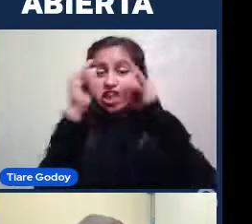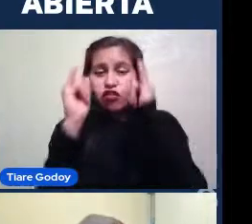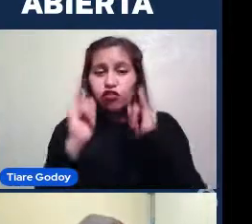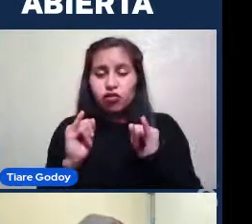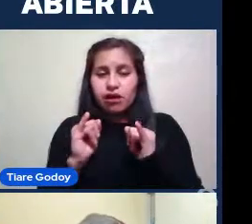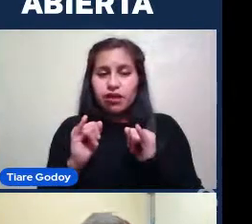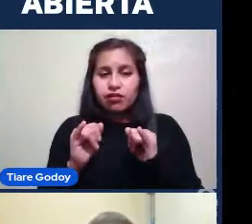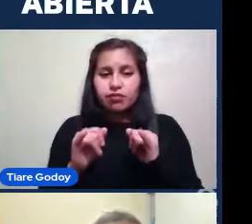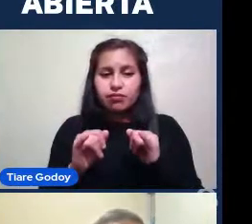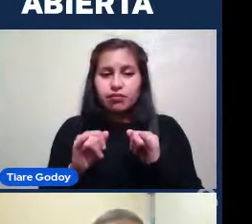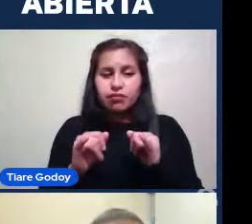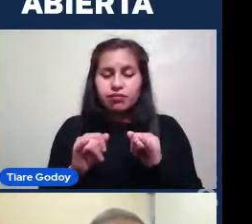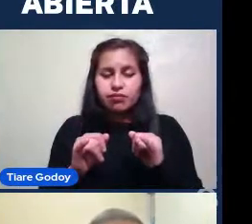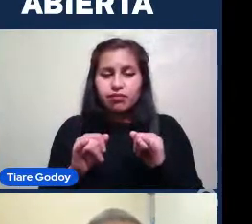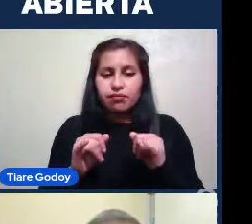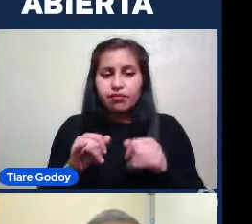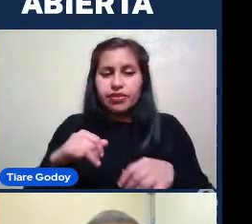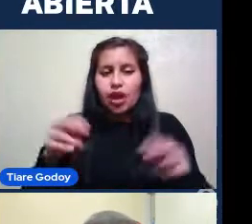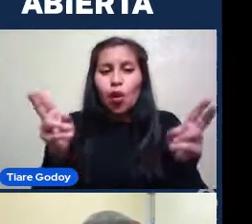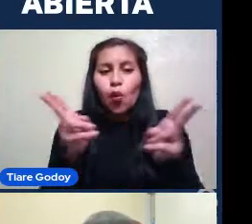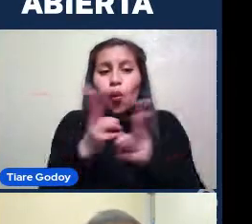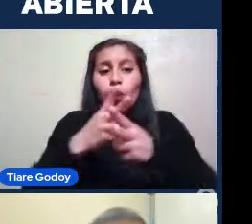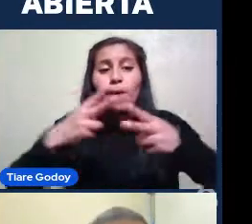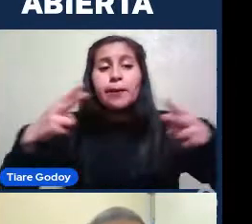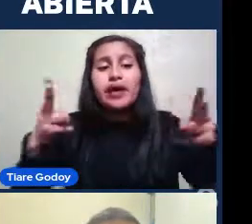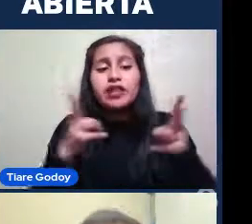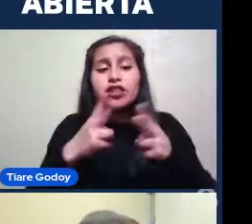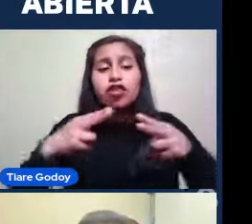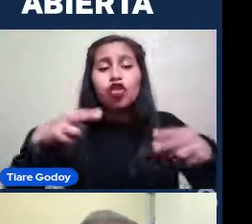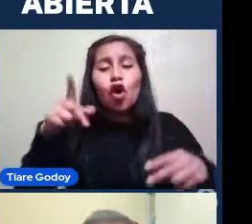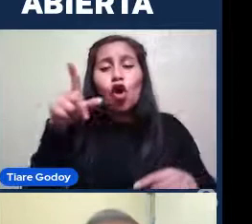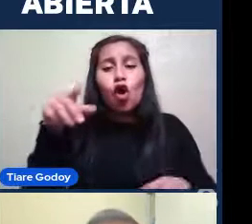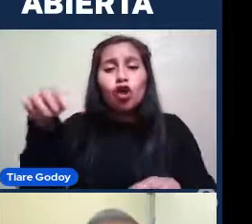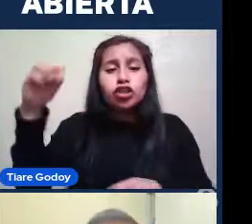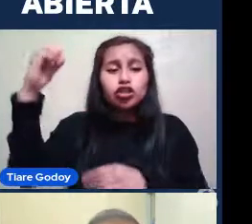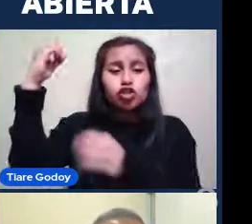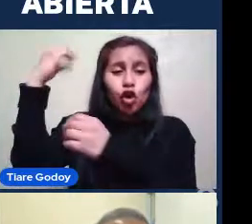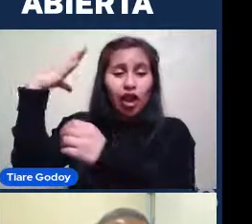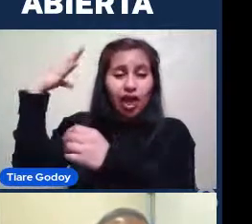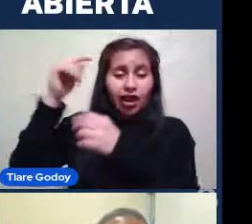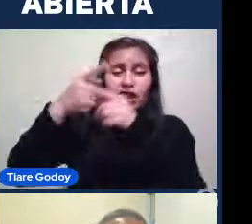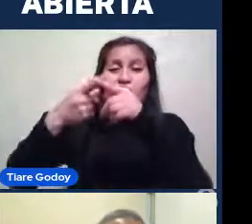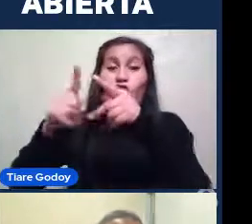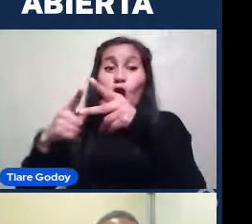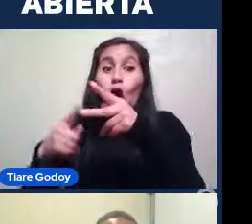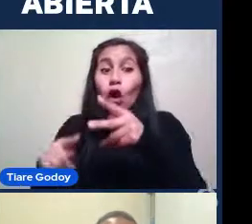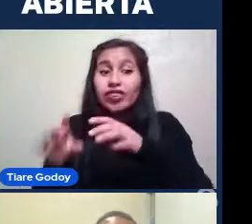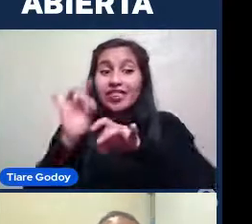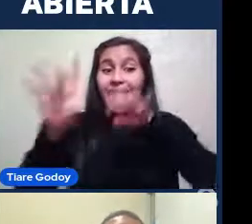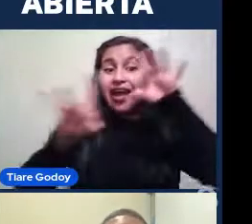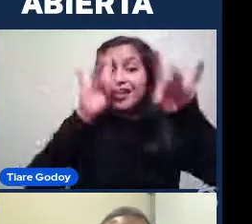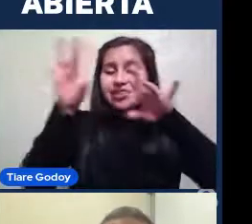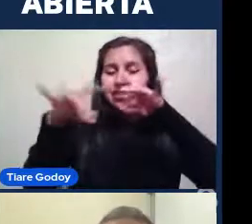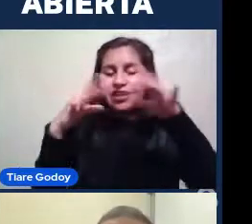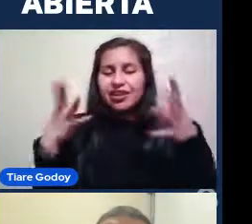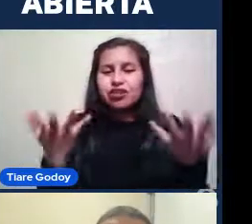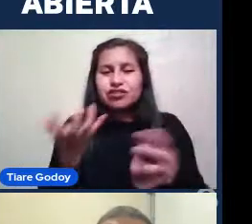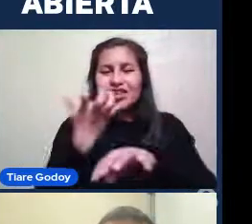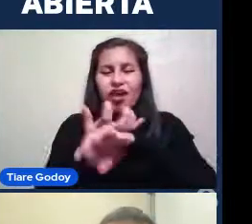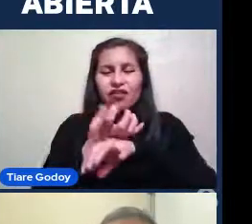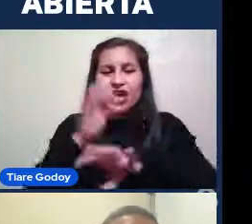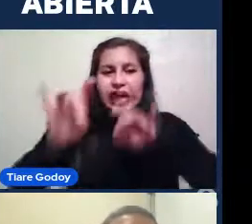soplan Con vientos estelares Como el viento solar Pero de otras estrellas Y finalmente Quedan solo estrellas